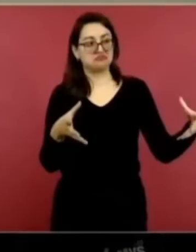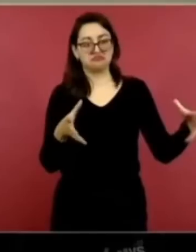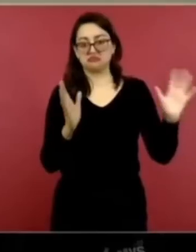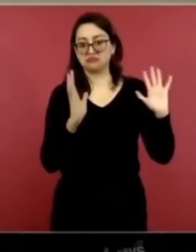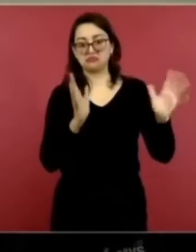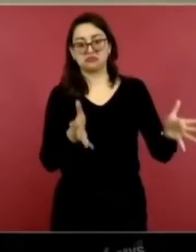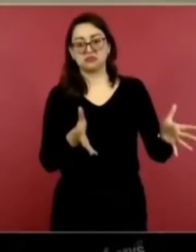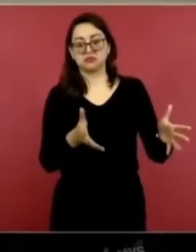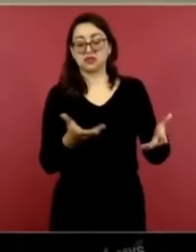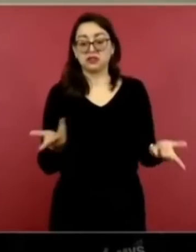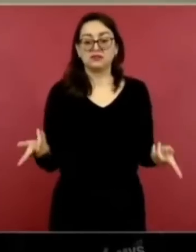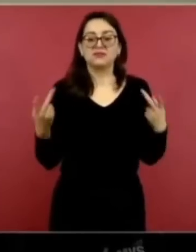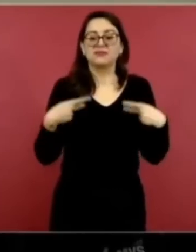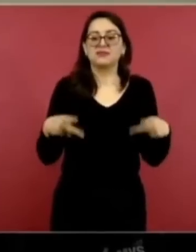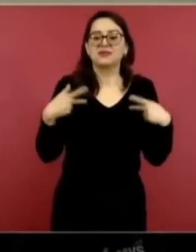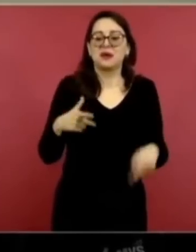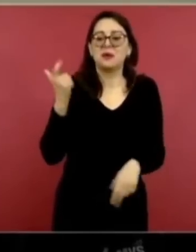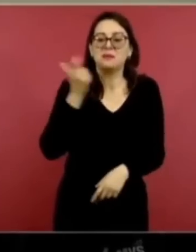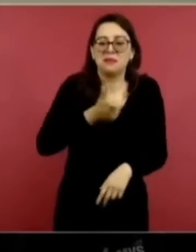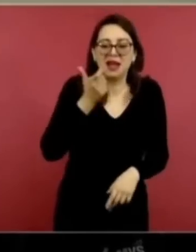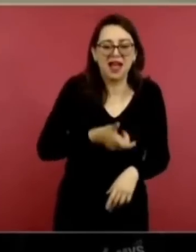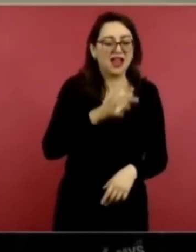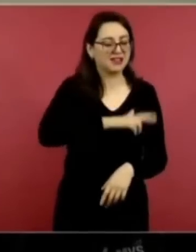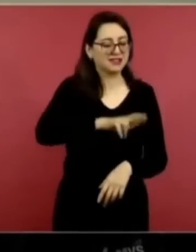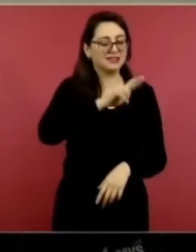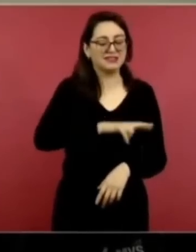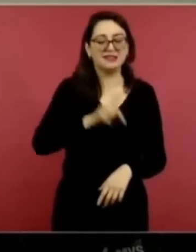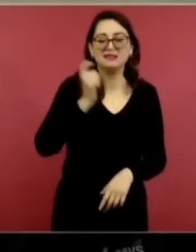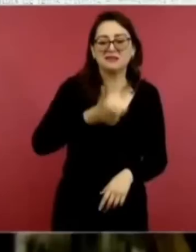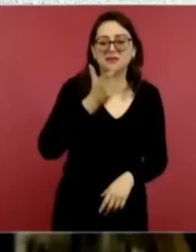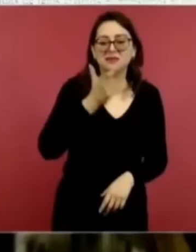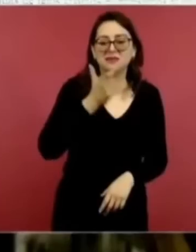porque ¿de dónde iba a sacar la gente dinero